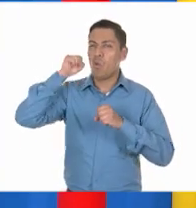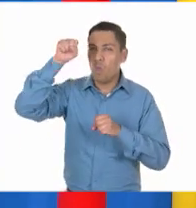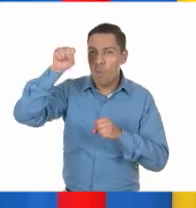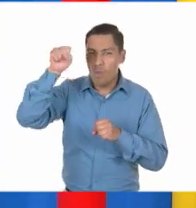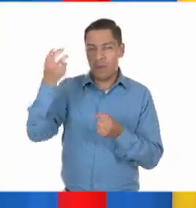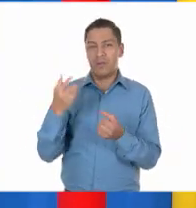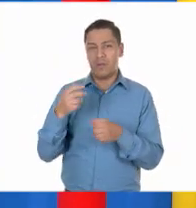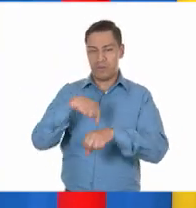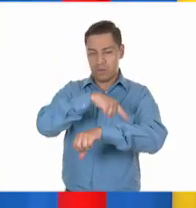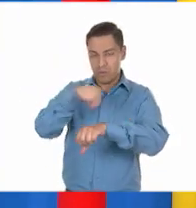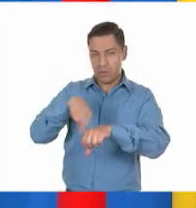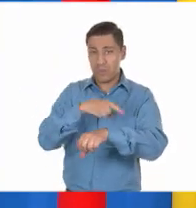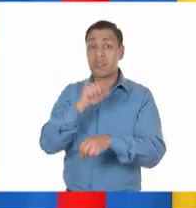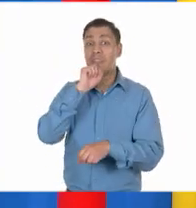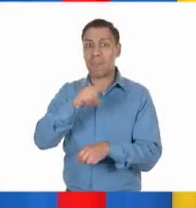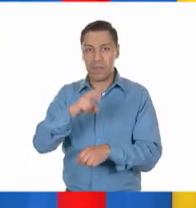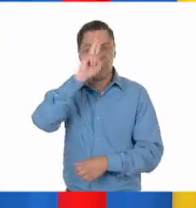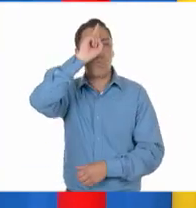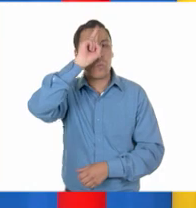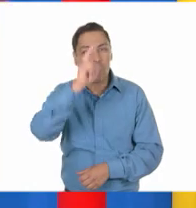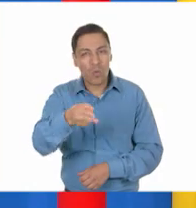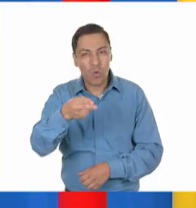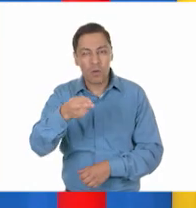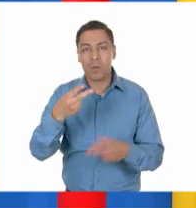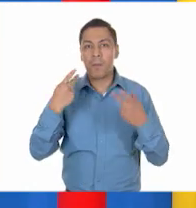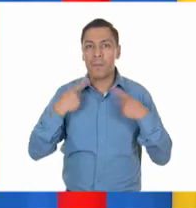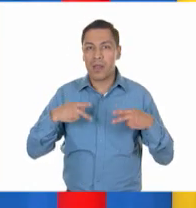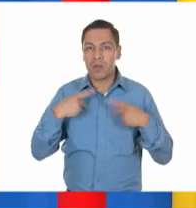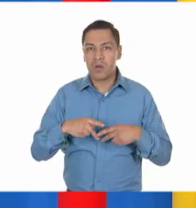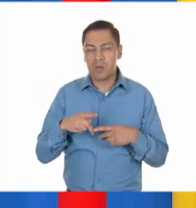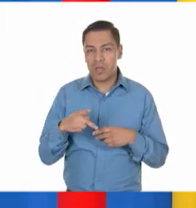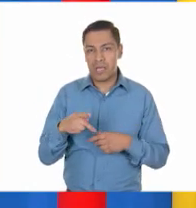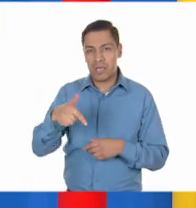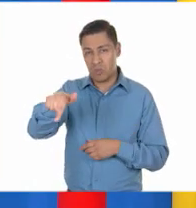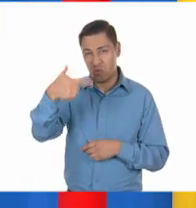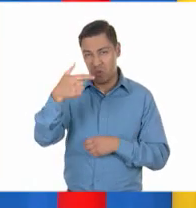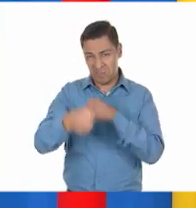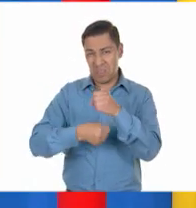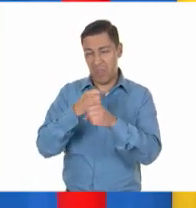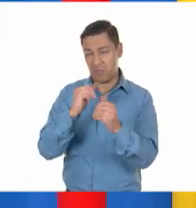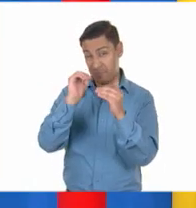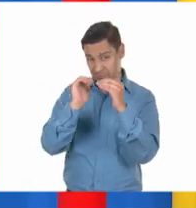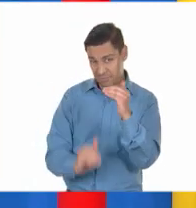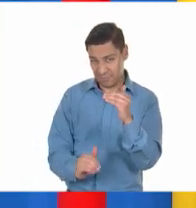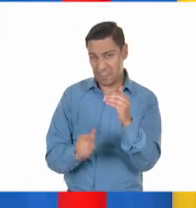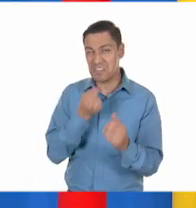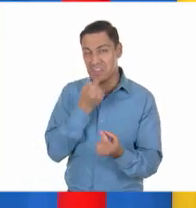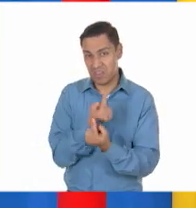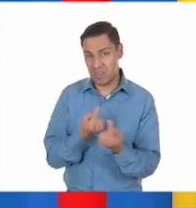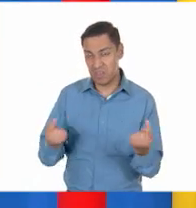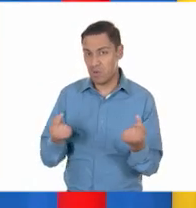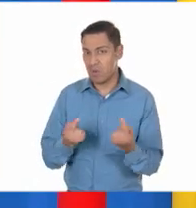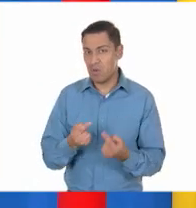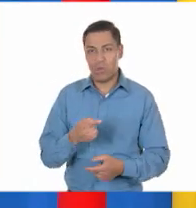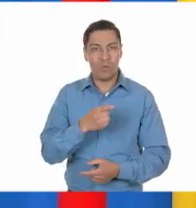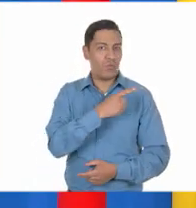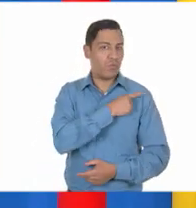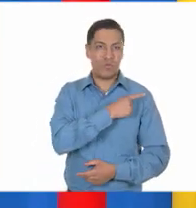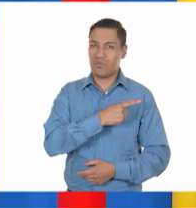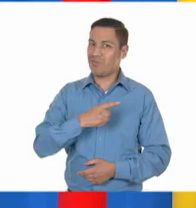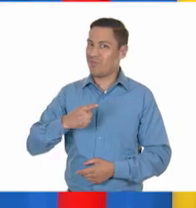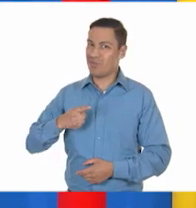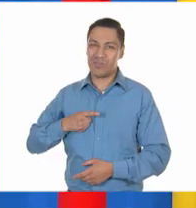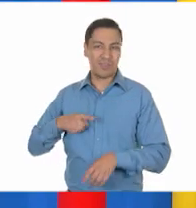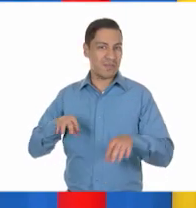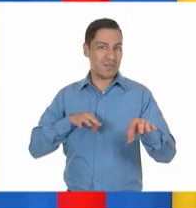laboral, también se prohibió que cualquier persona menor de 12 años trabajara. Es decir, el artículo 123